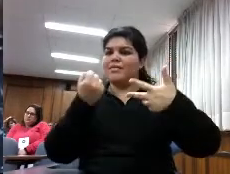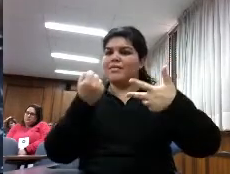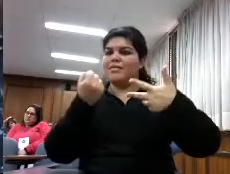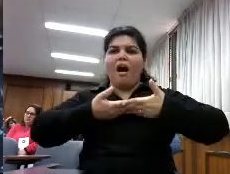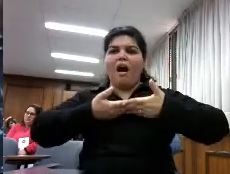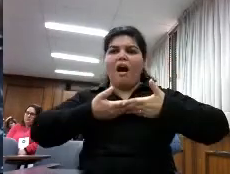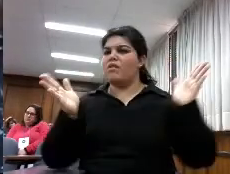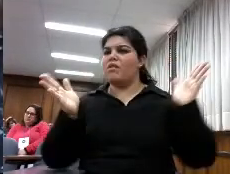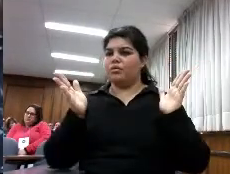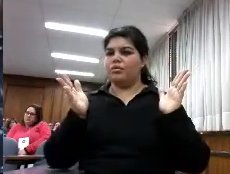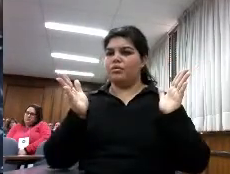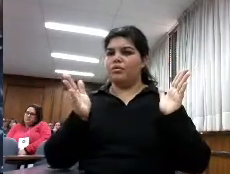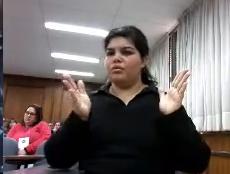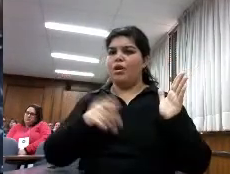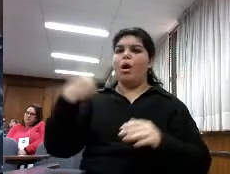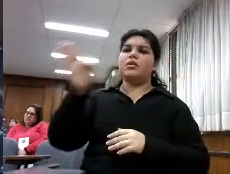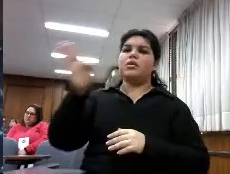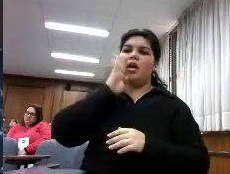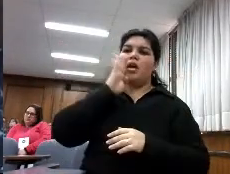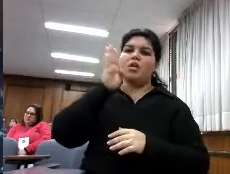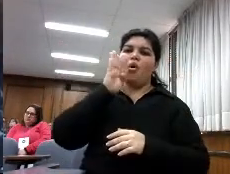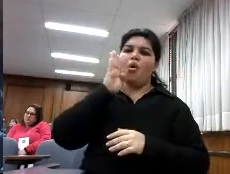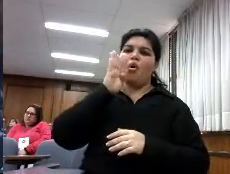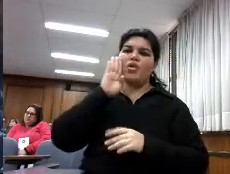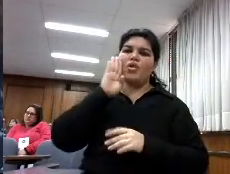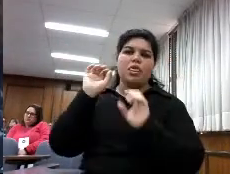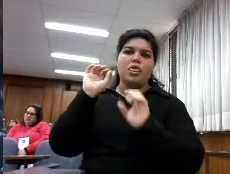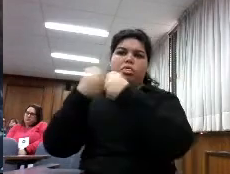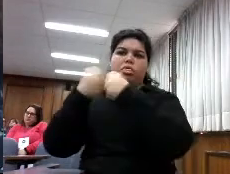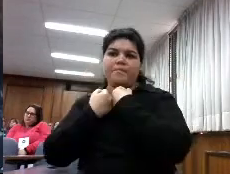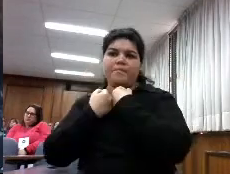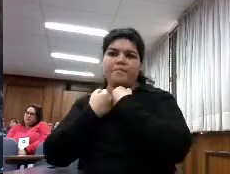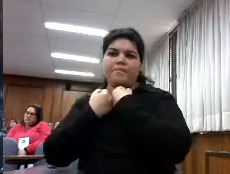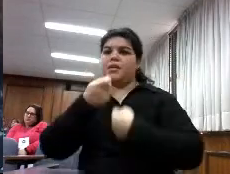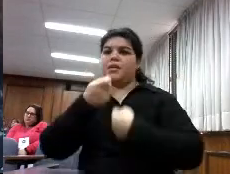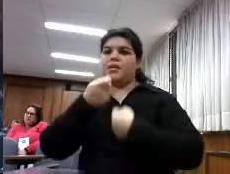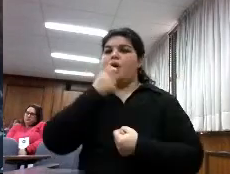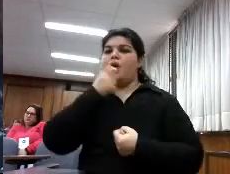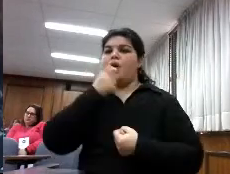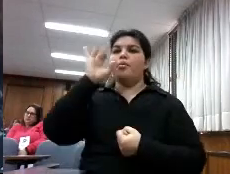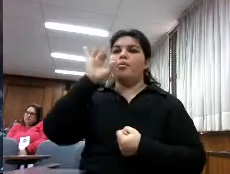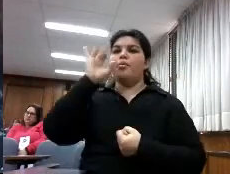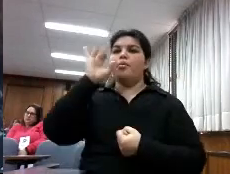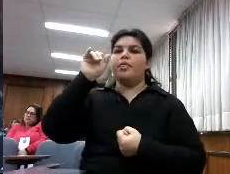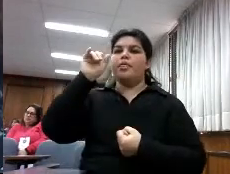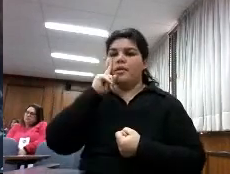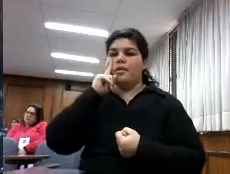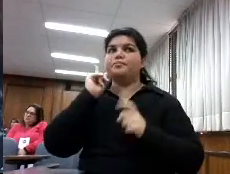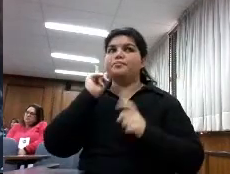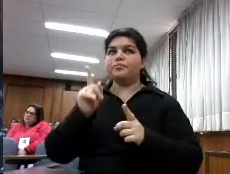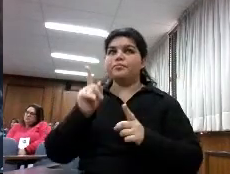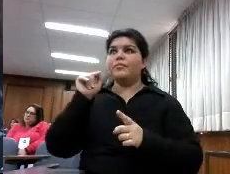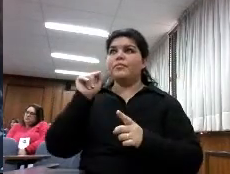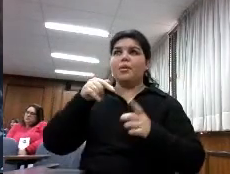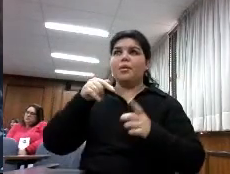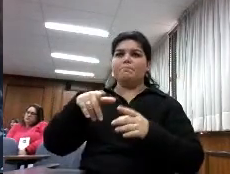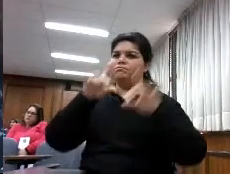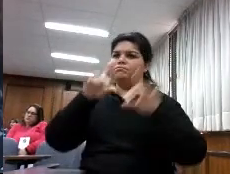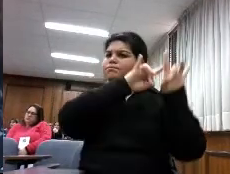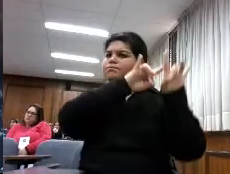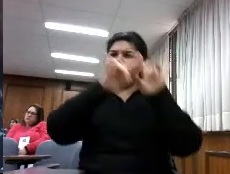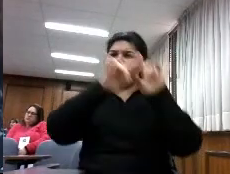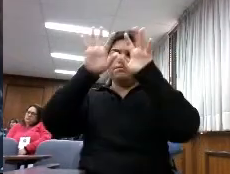plataformas de Estados Unidos Overdrive por ejemplo es una gran plataforma y probablemente es el modelo a imitar